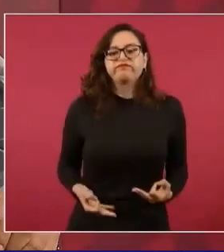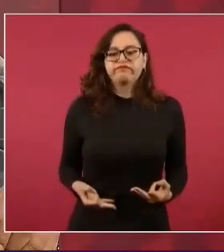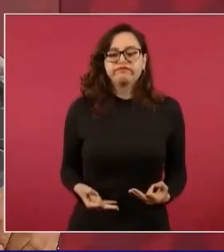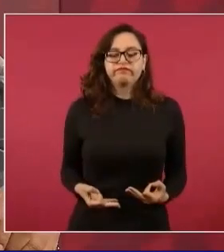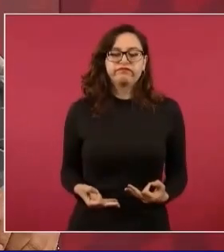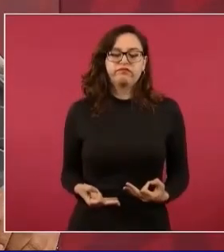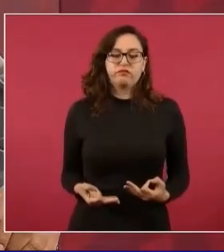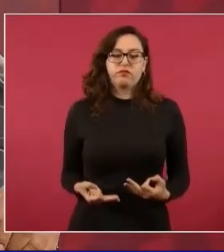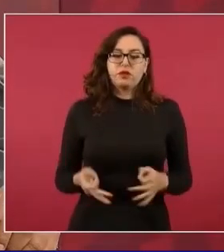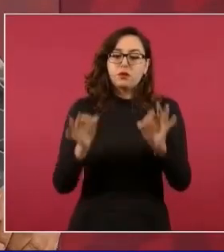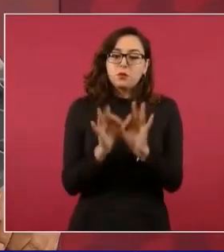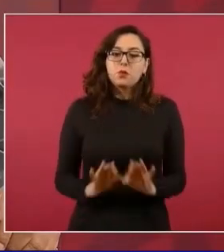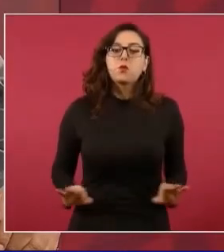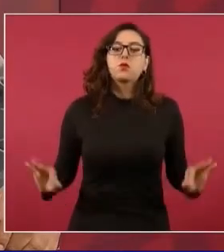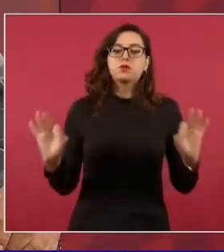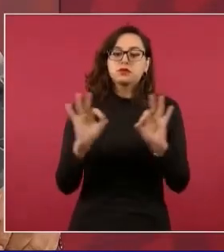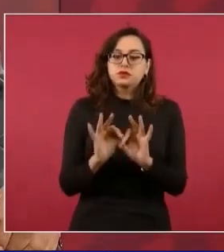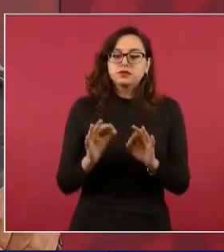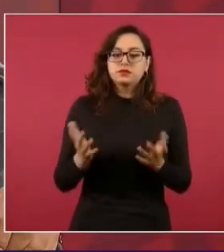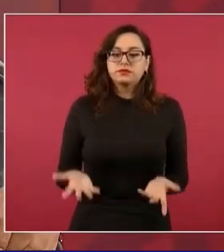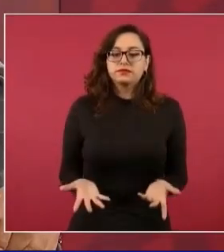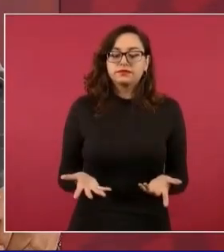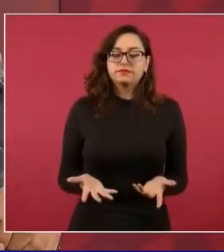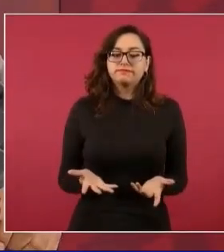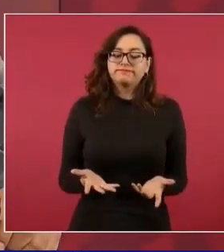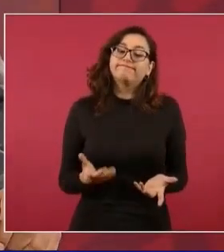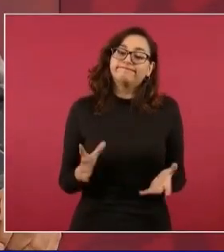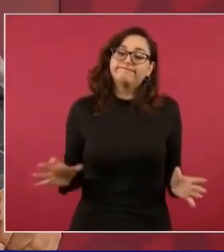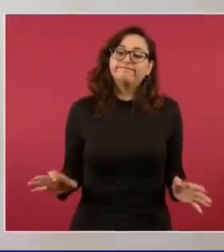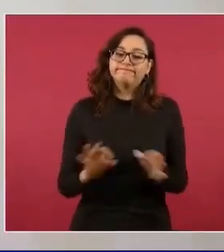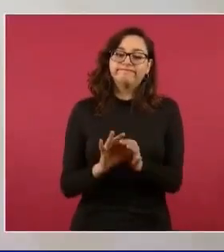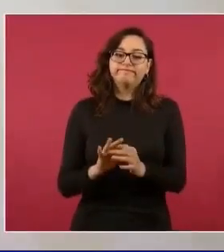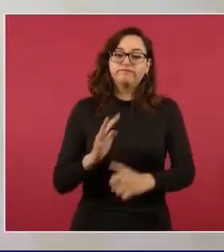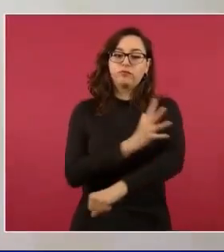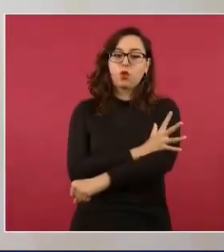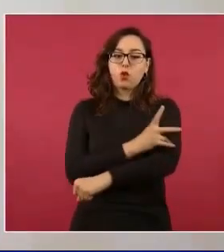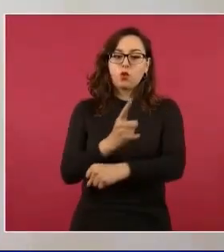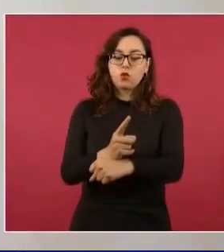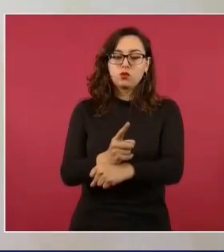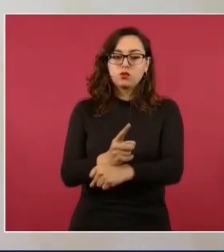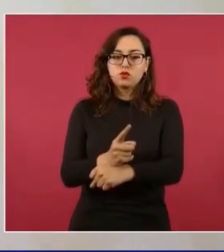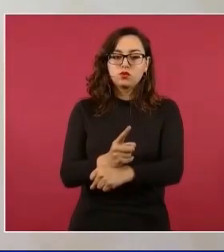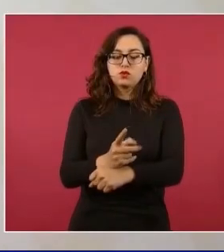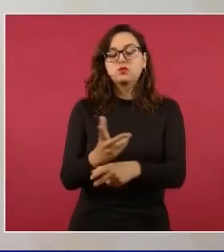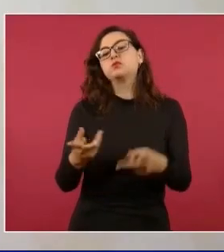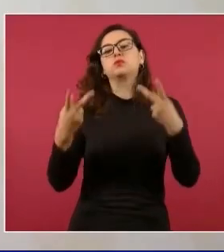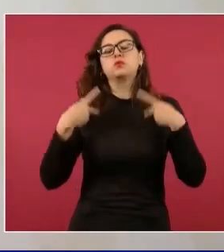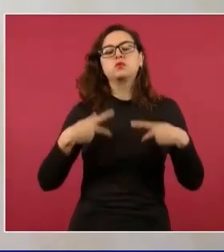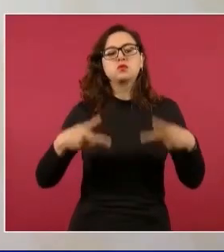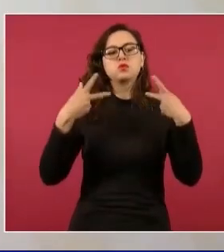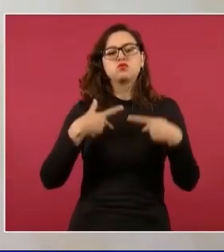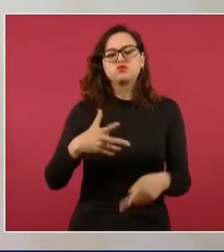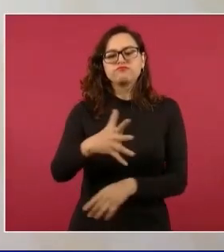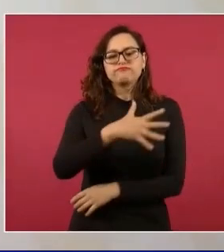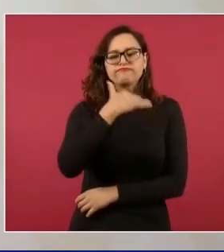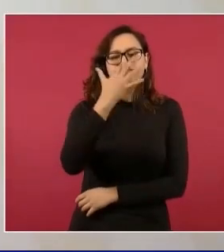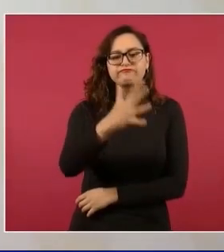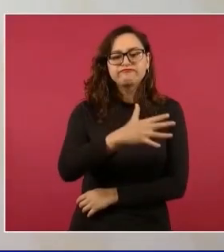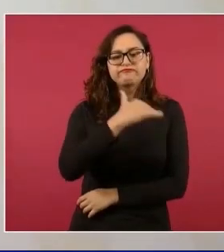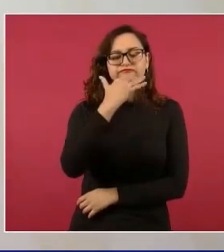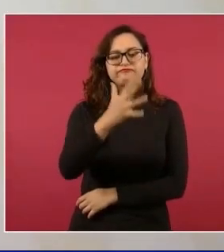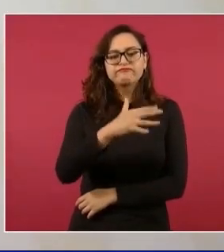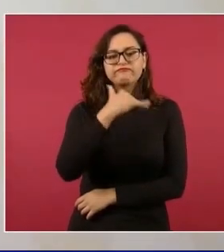y esa tiene que ver con la honestidad. Un corrupto no aguanta